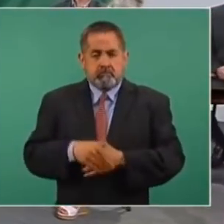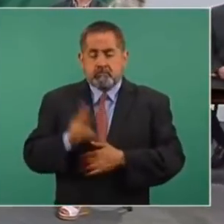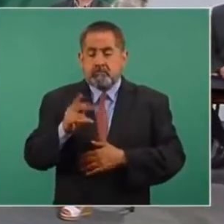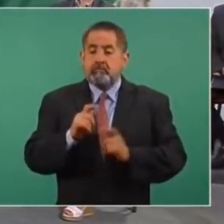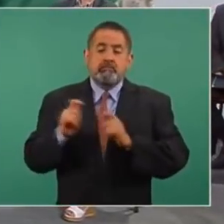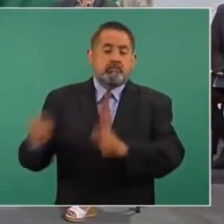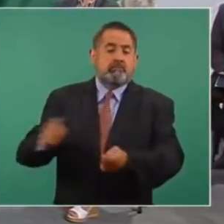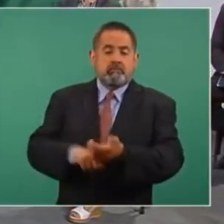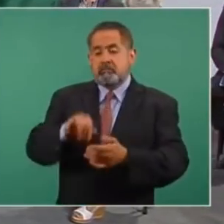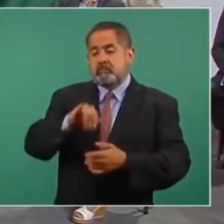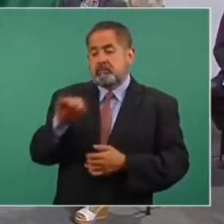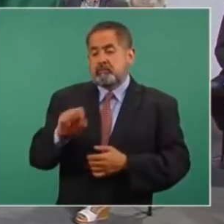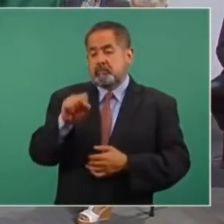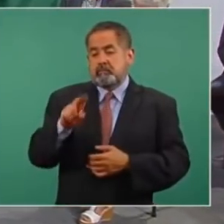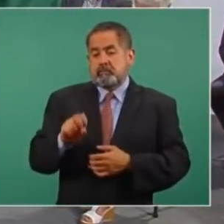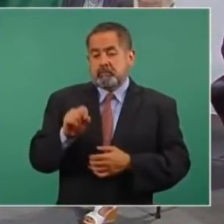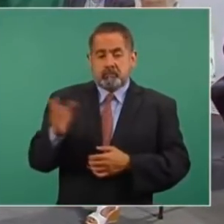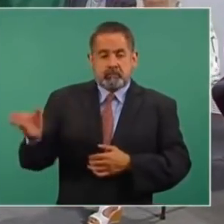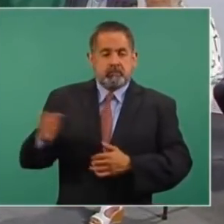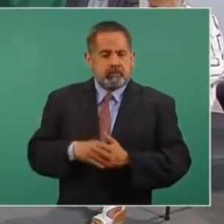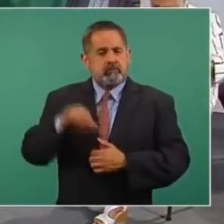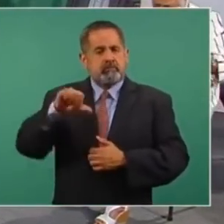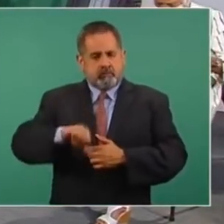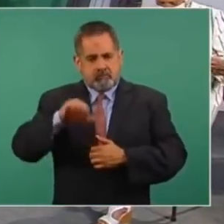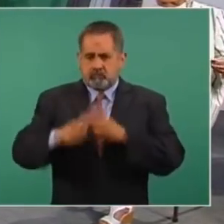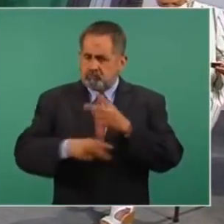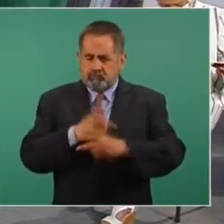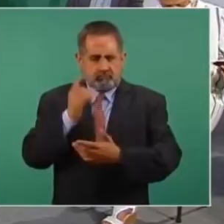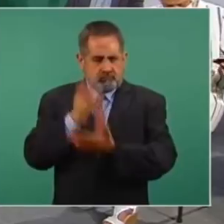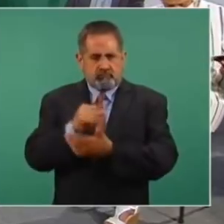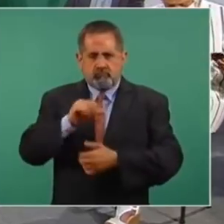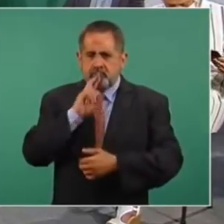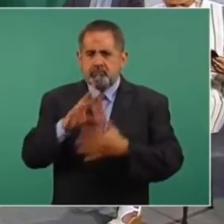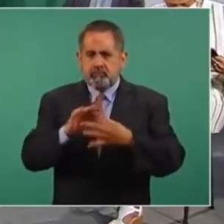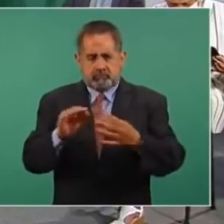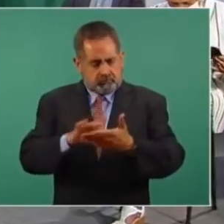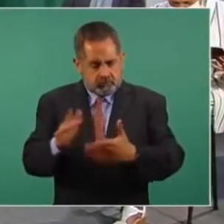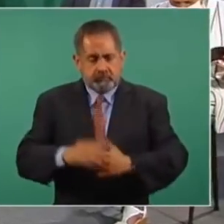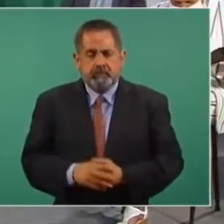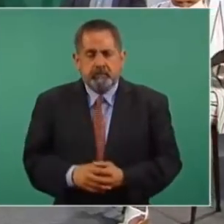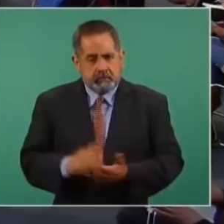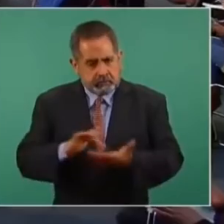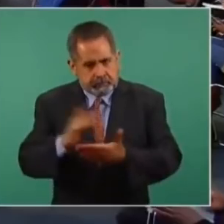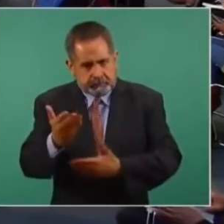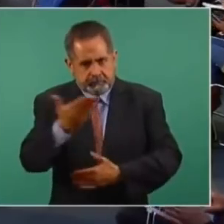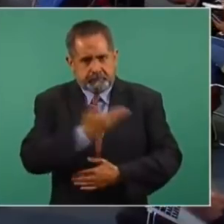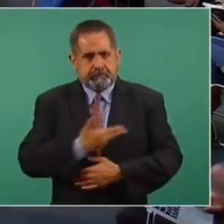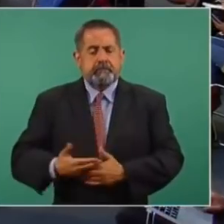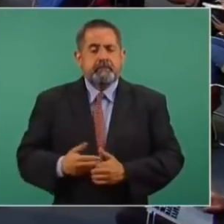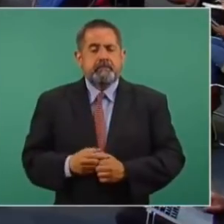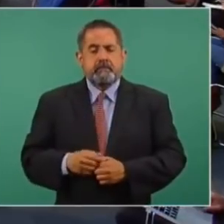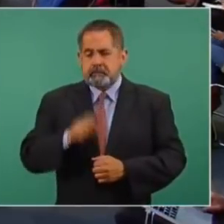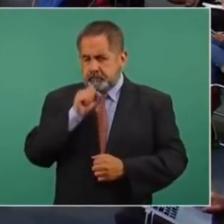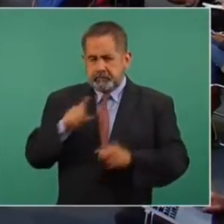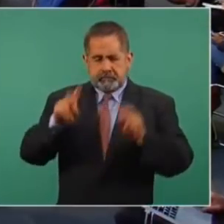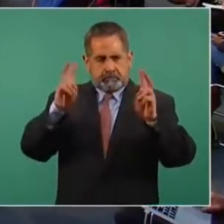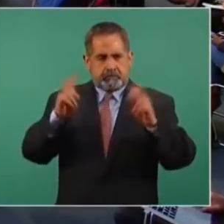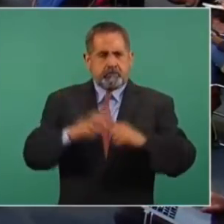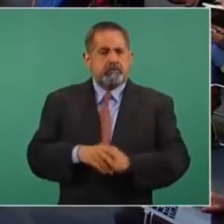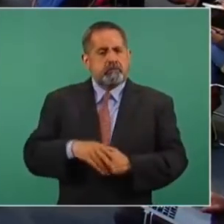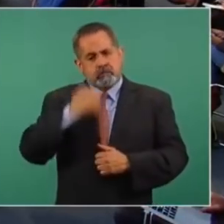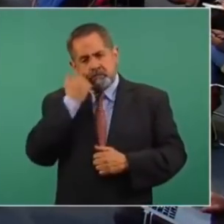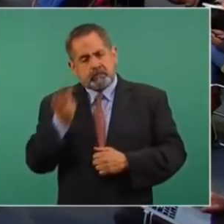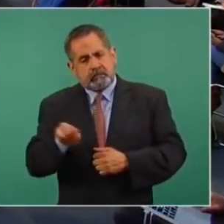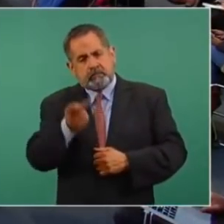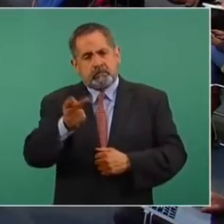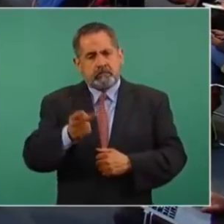esto se lo dejamos a Jesús y hoy mismo lo resolvemos. Ok, presidente. Gracias. Del mismo tema, yo quisiera